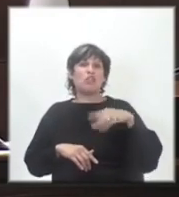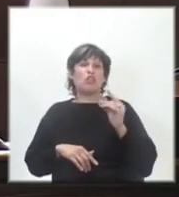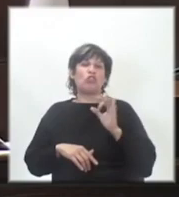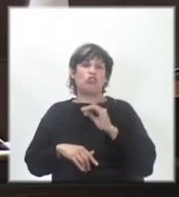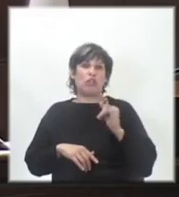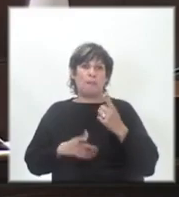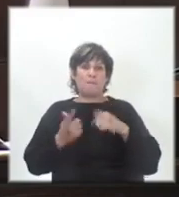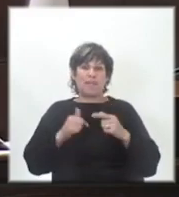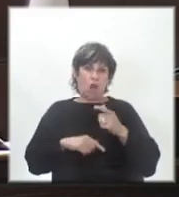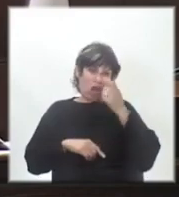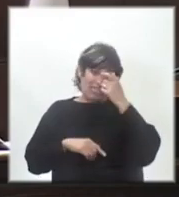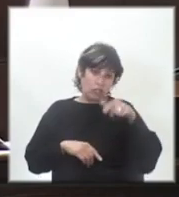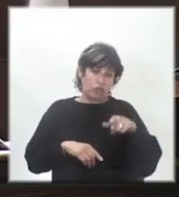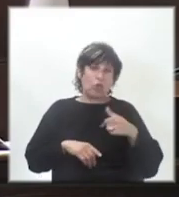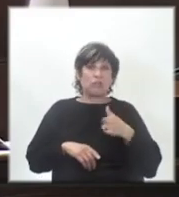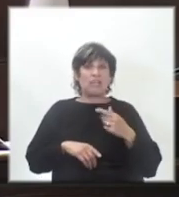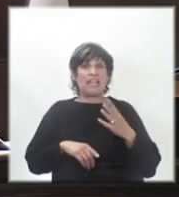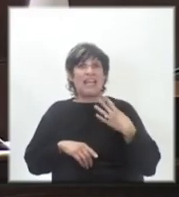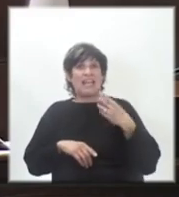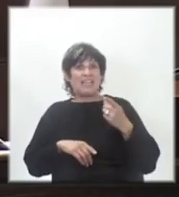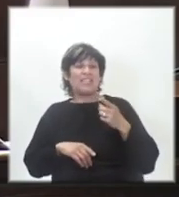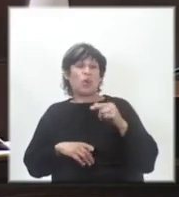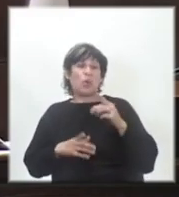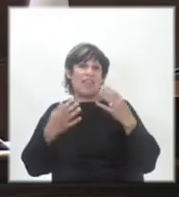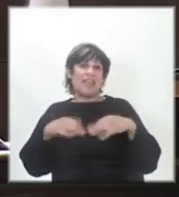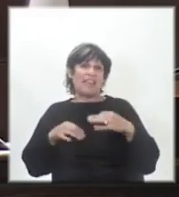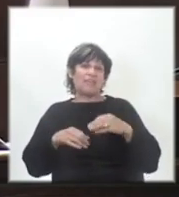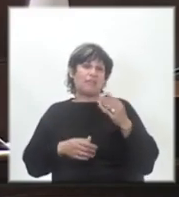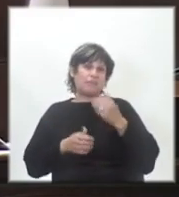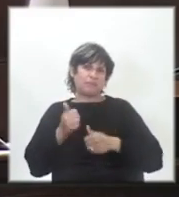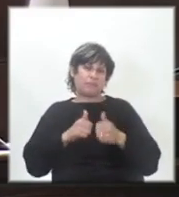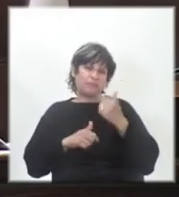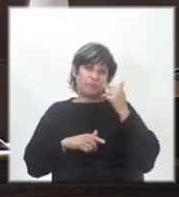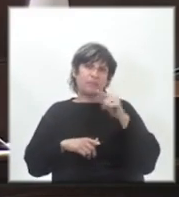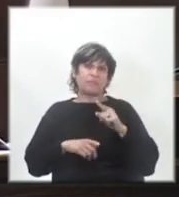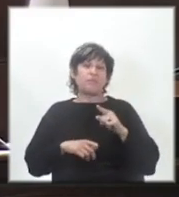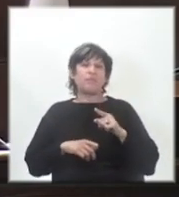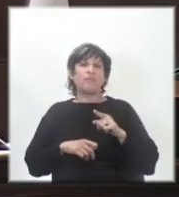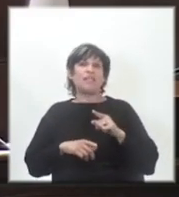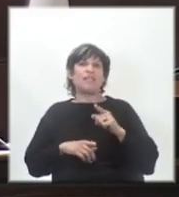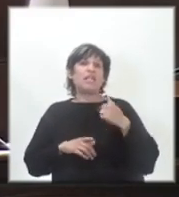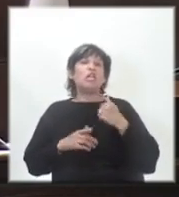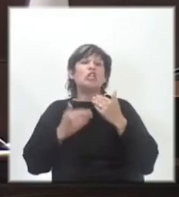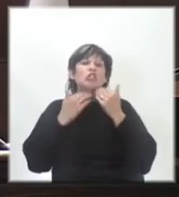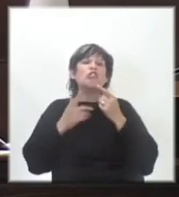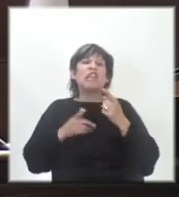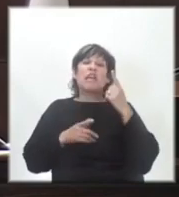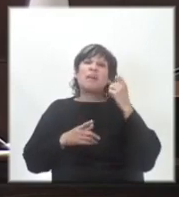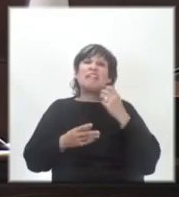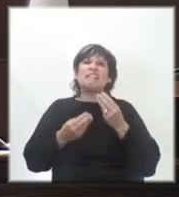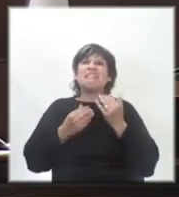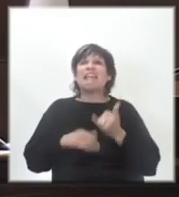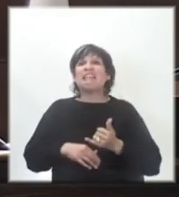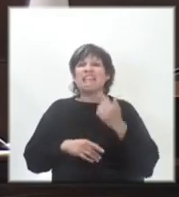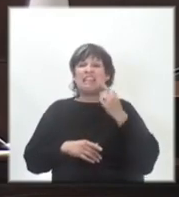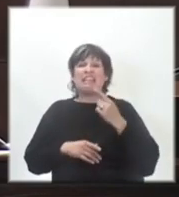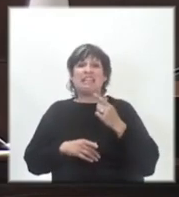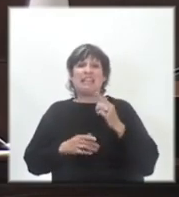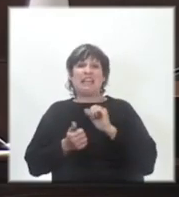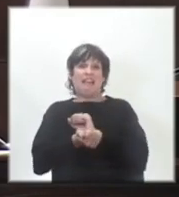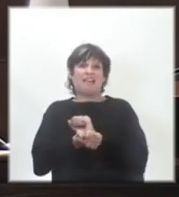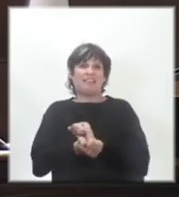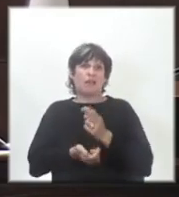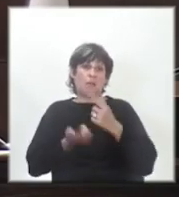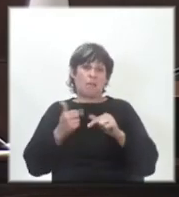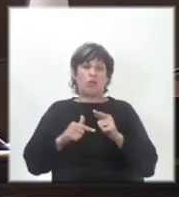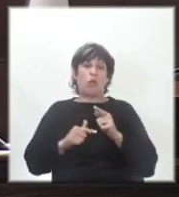es quien es el director de seguridad y convivencia, Santiago González, que no sé qué experiencia tiene en cárceles. La verdad, no sé. Pero parece